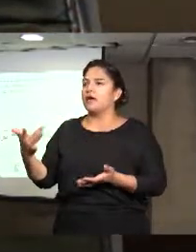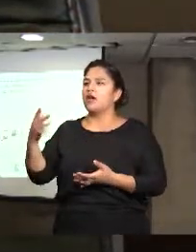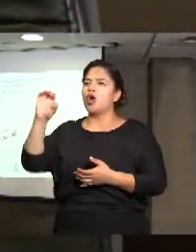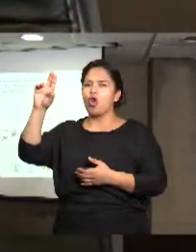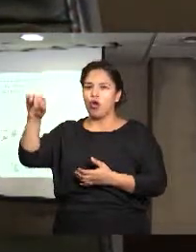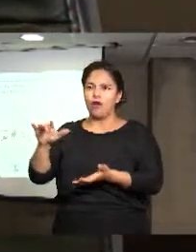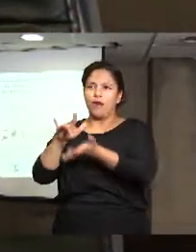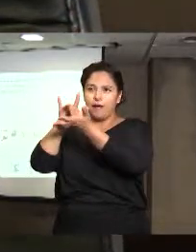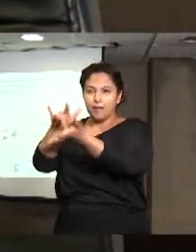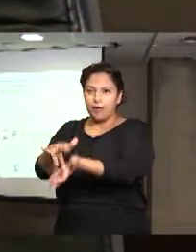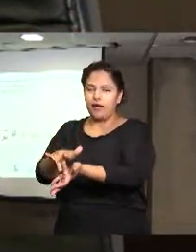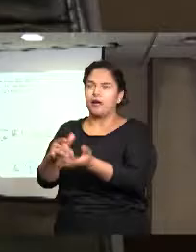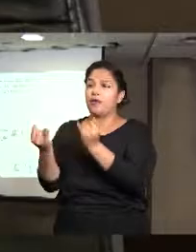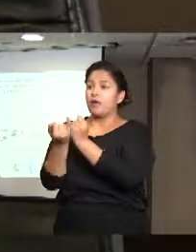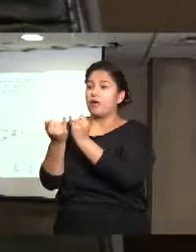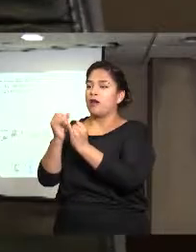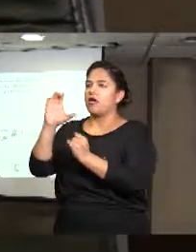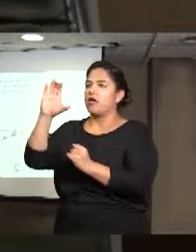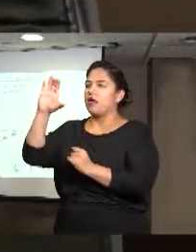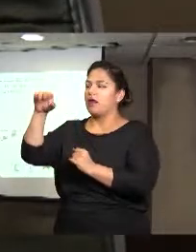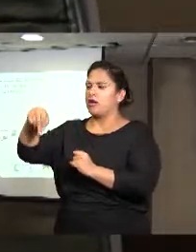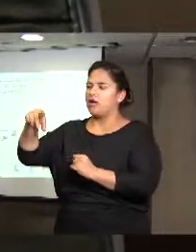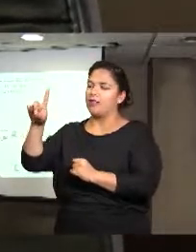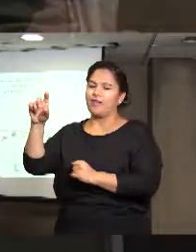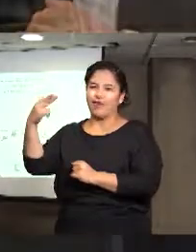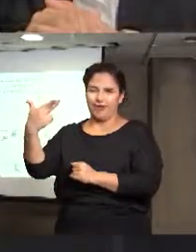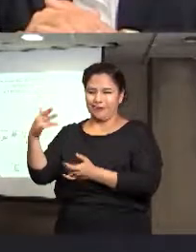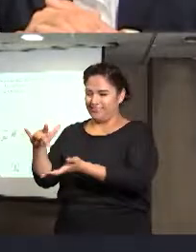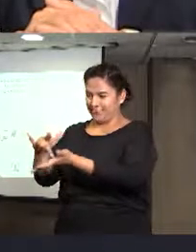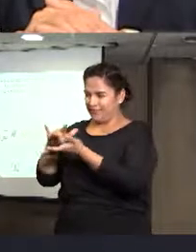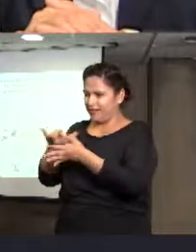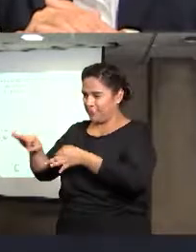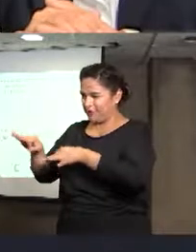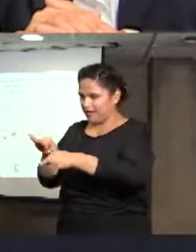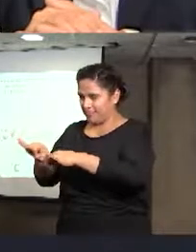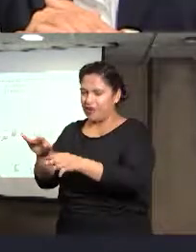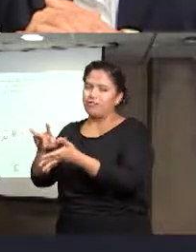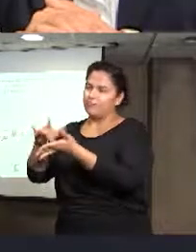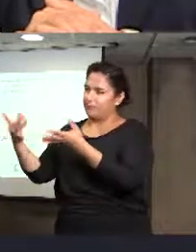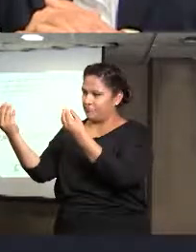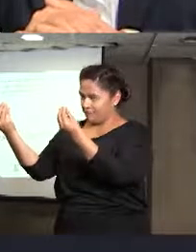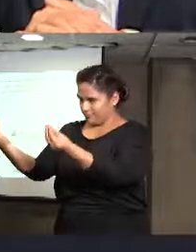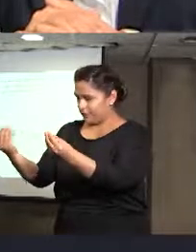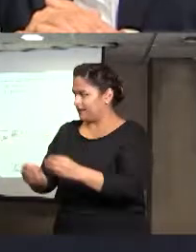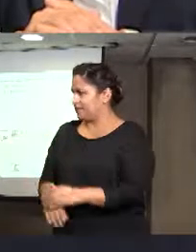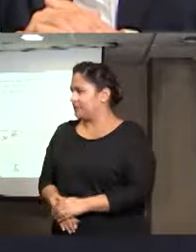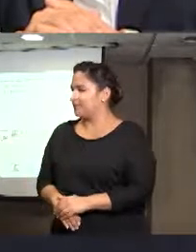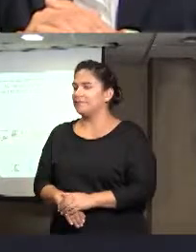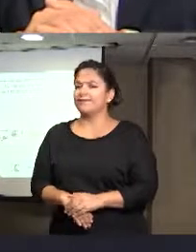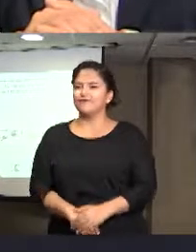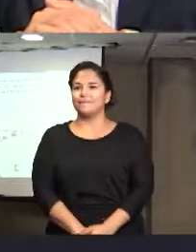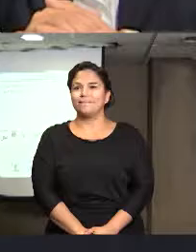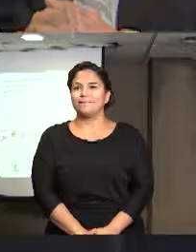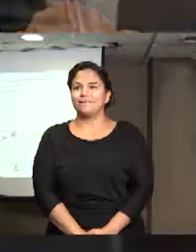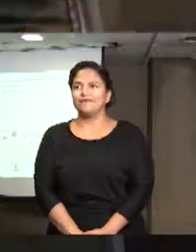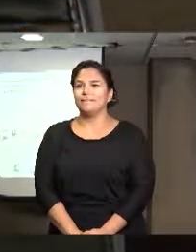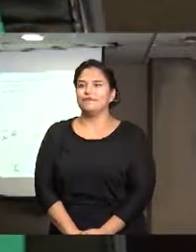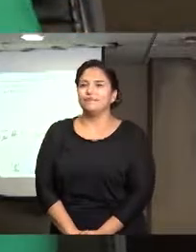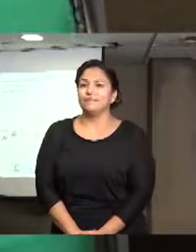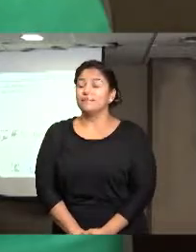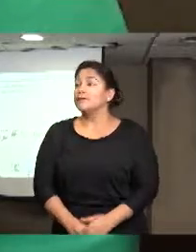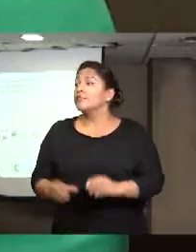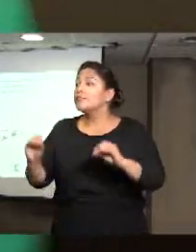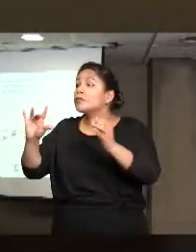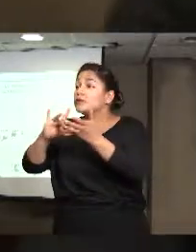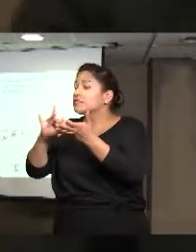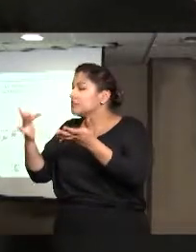Comisión Nacional de Derechos Humanos con quienes ya hemos trabajado bastantes años en la prevención de este delito. Muchísimas gracias. Pues muchas